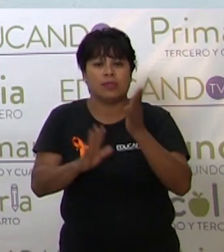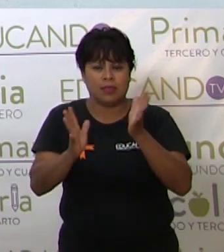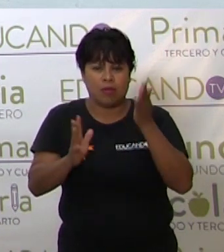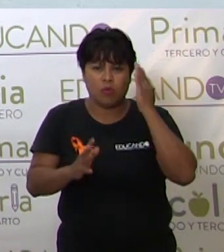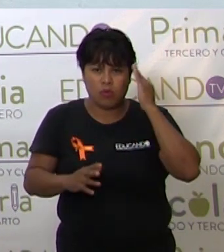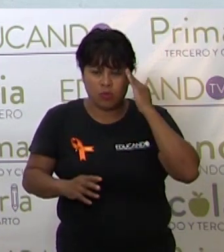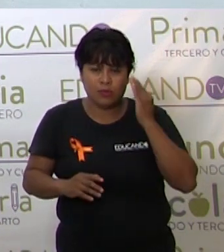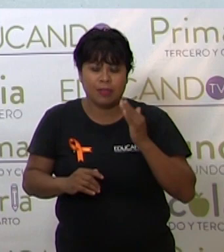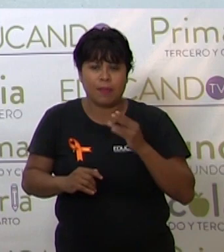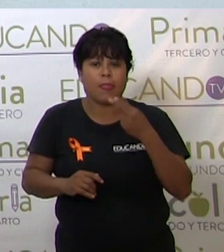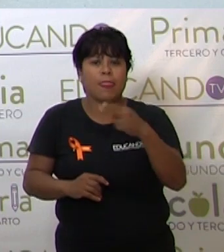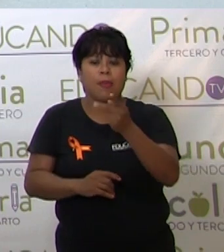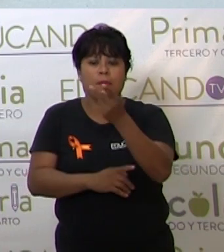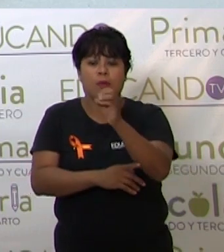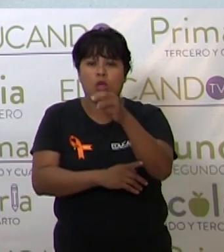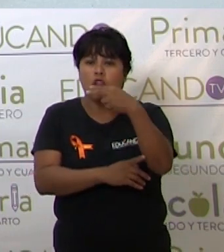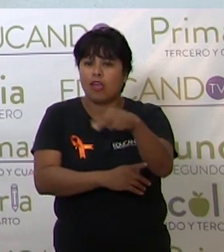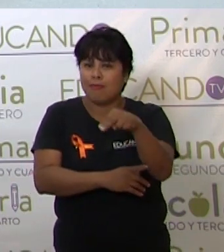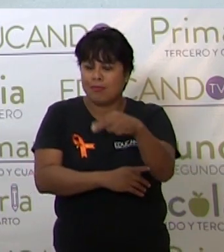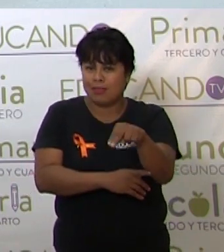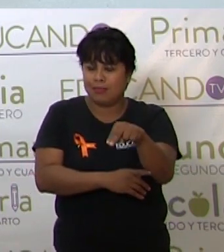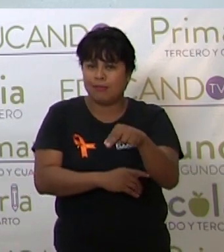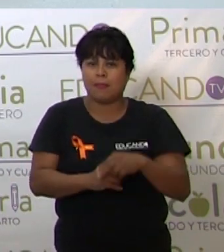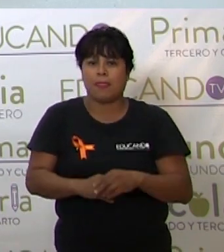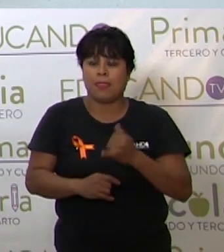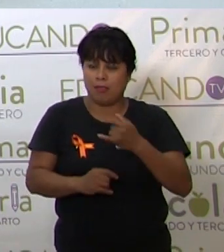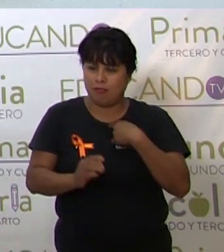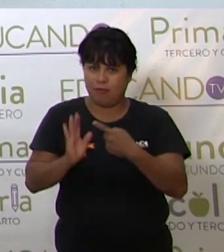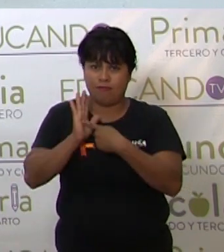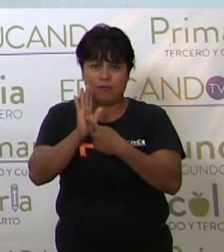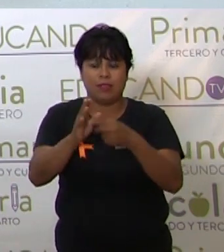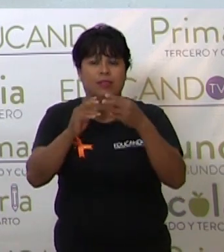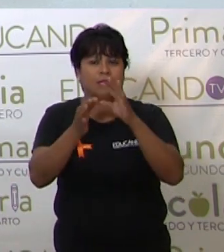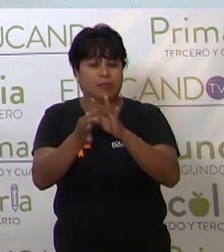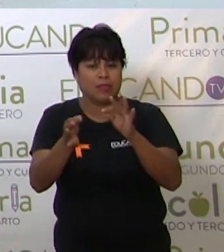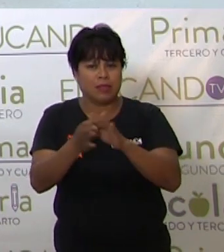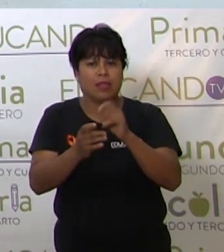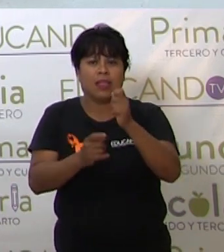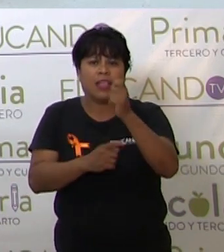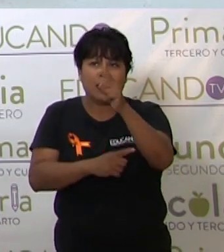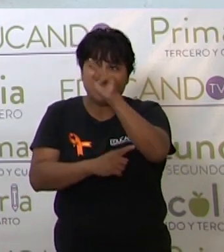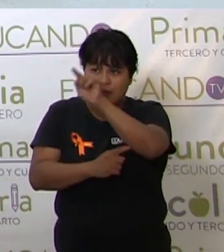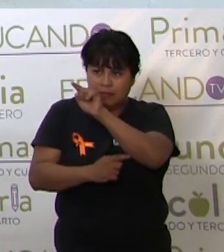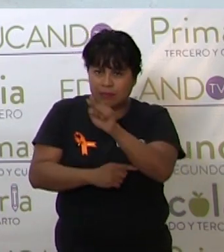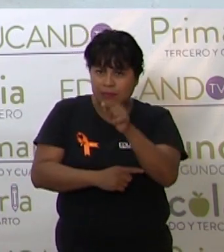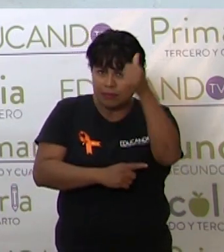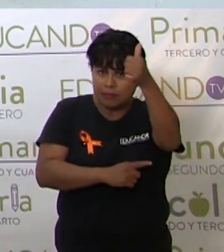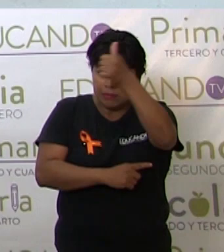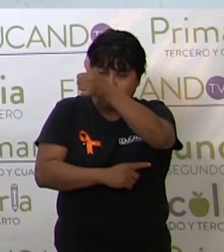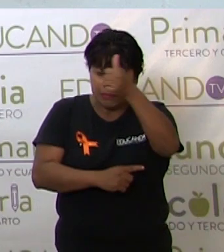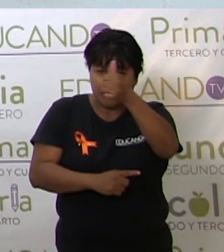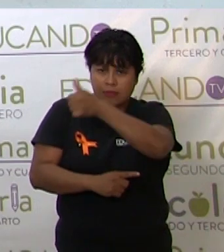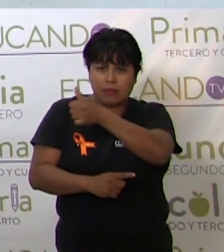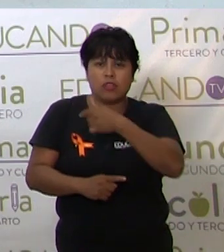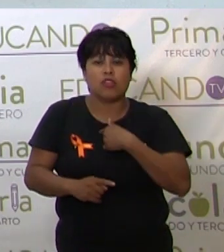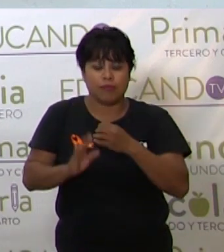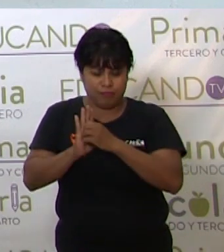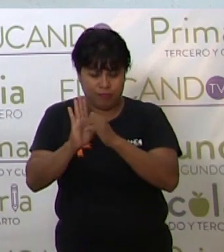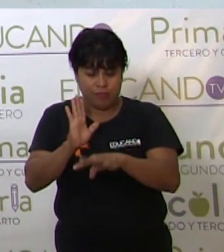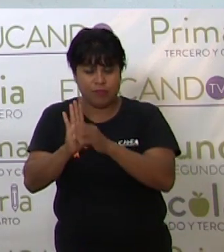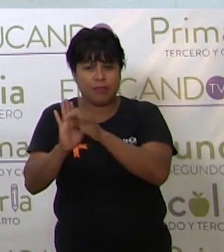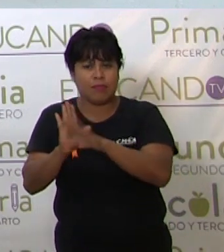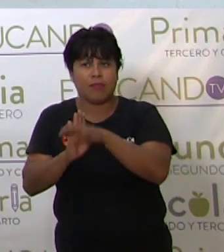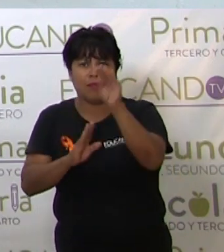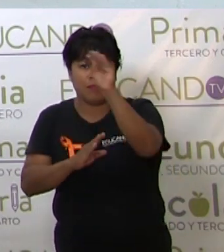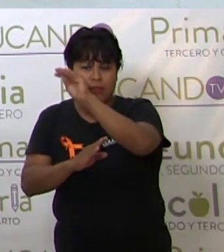conocen y que se llaman pronombres. Y les expliqué qué son y les puse los